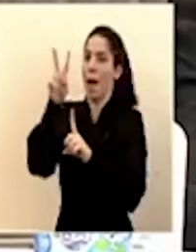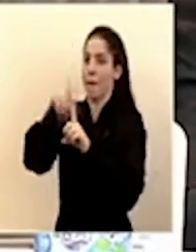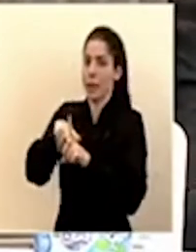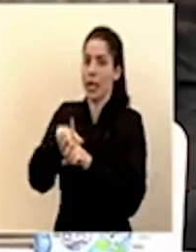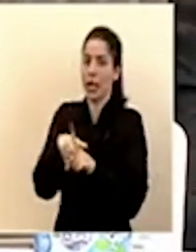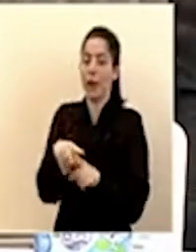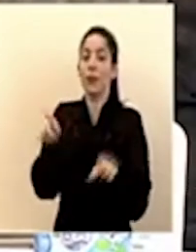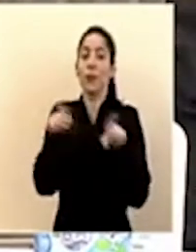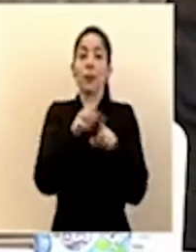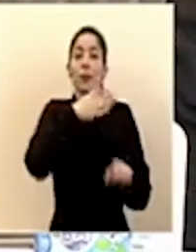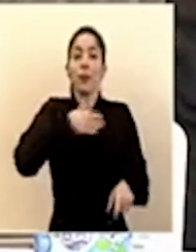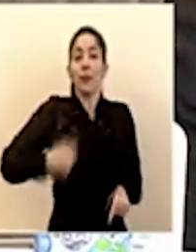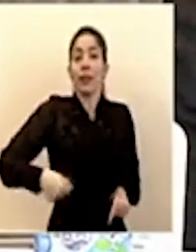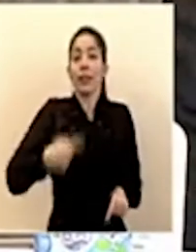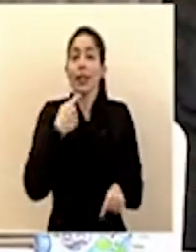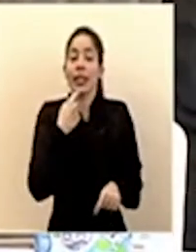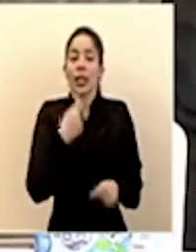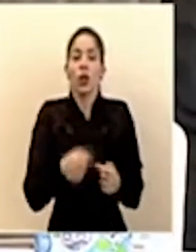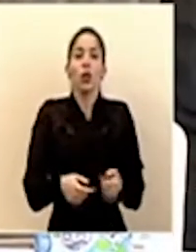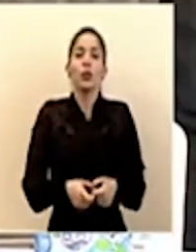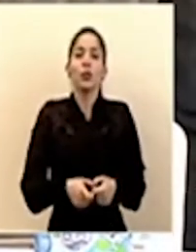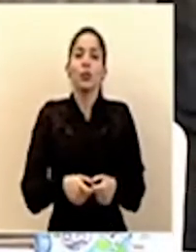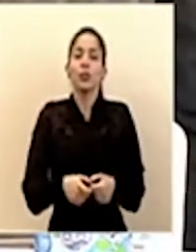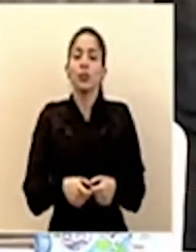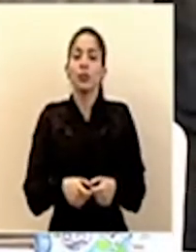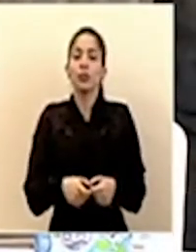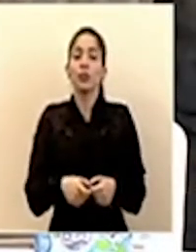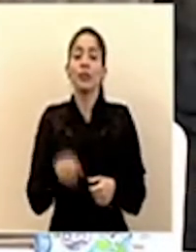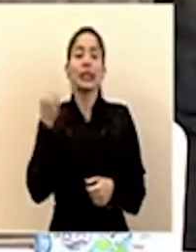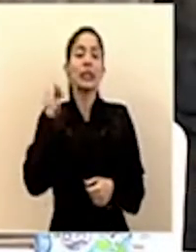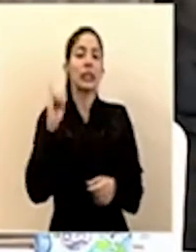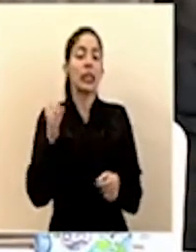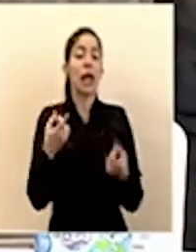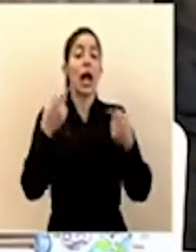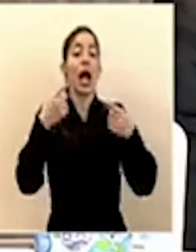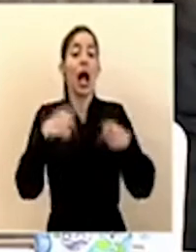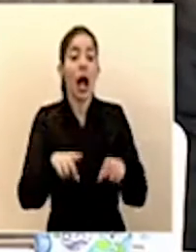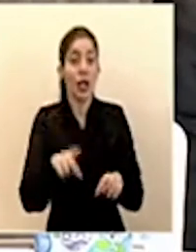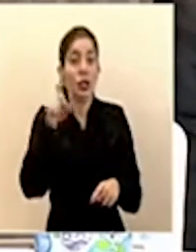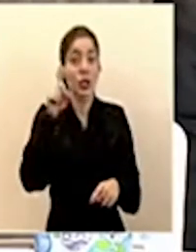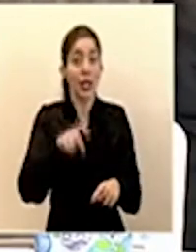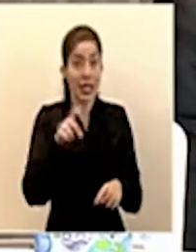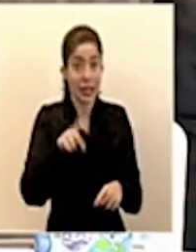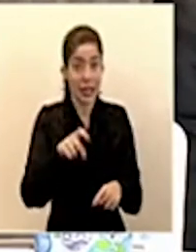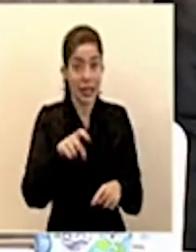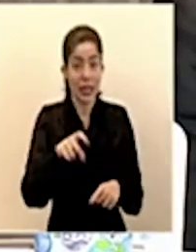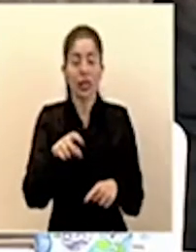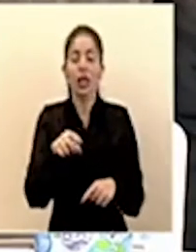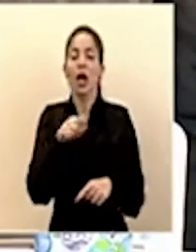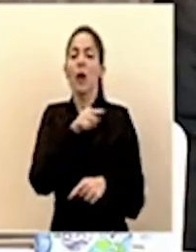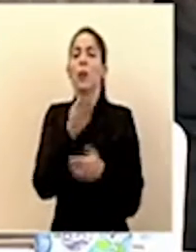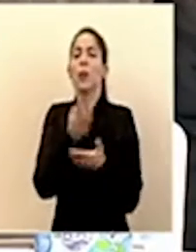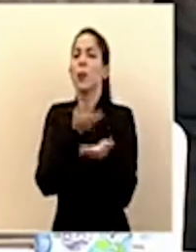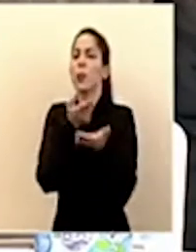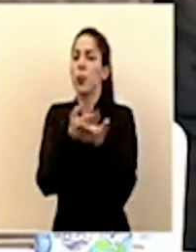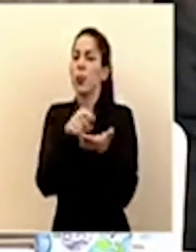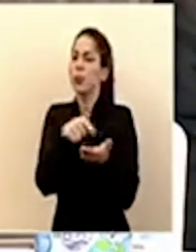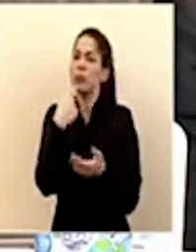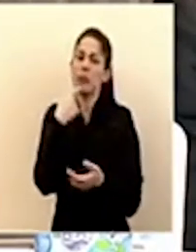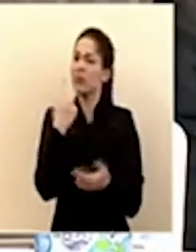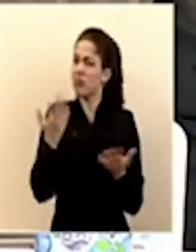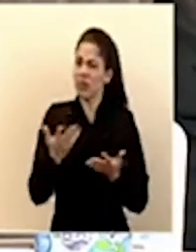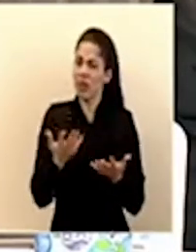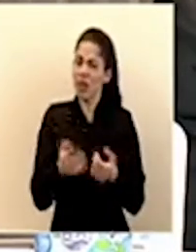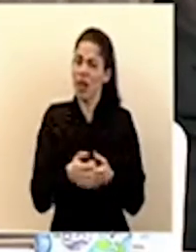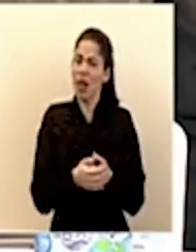es, como dijo el señor presidente, en caso de que sea necesario, la propuesta tendría un